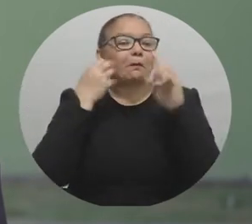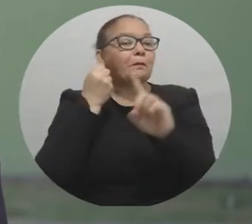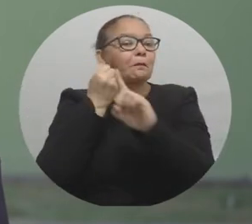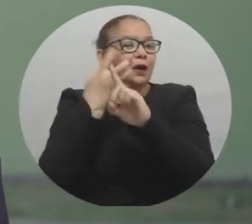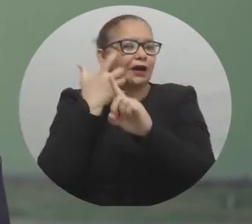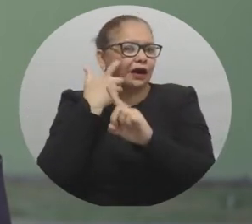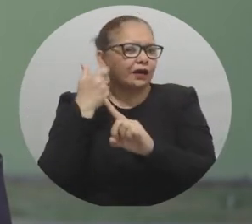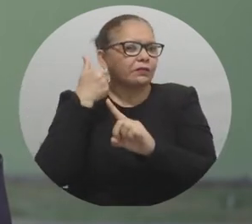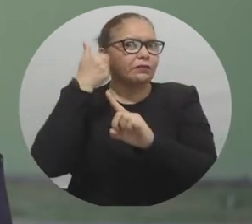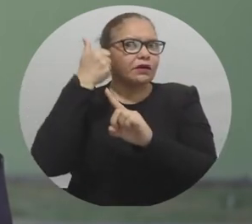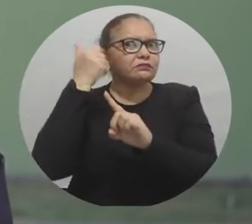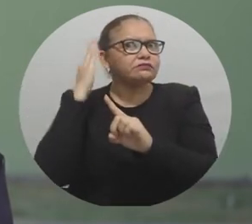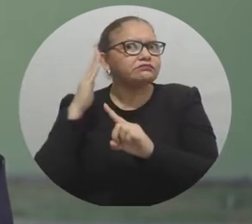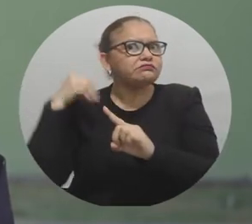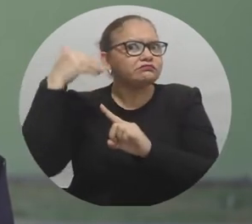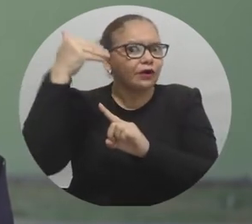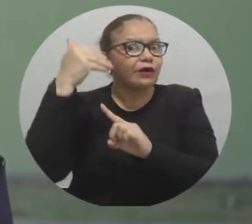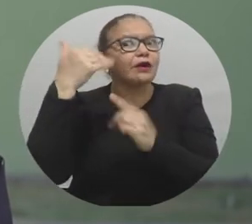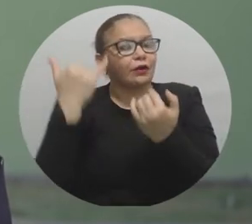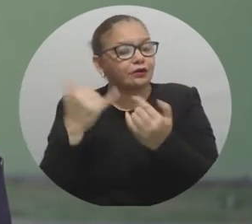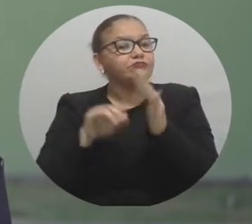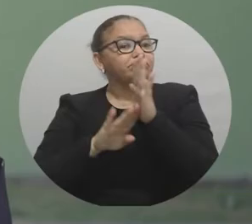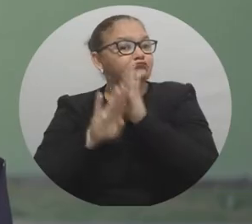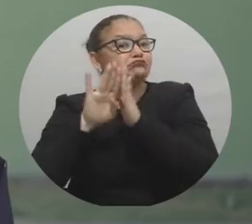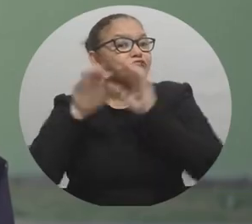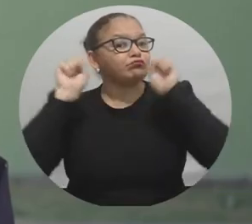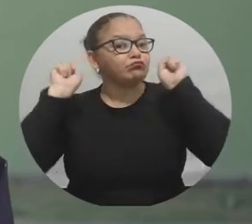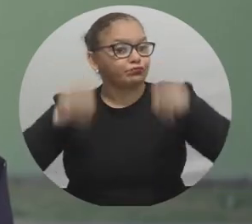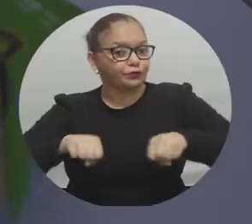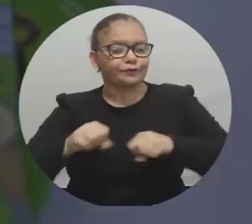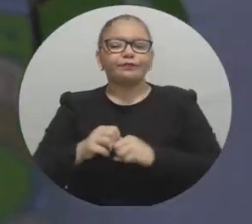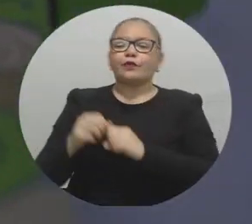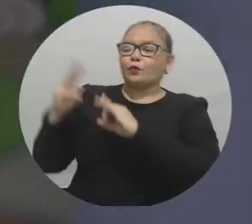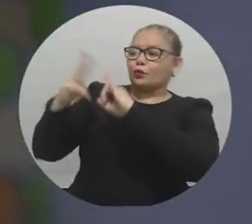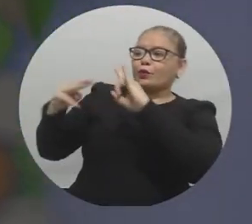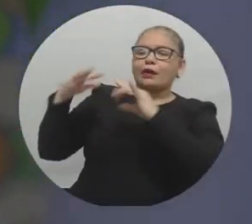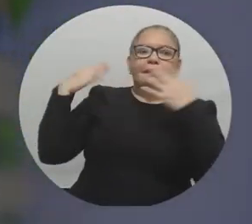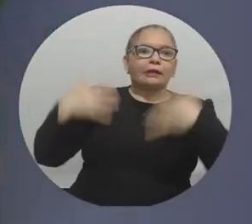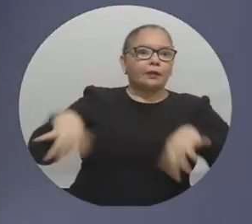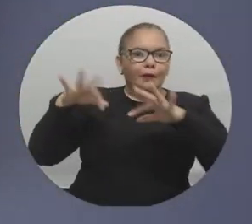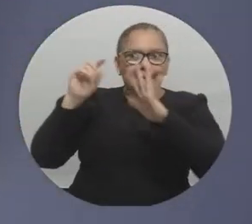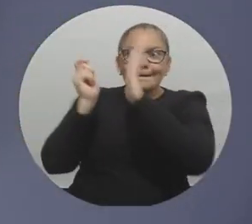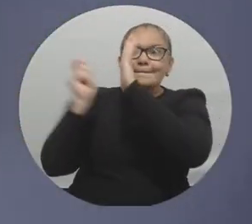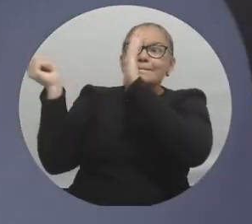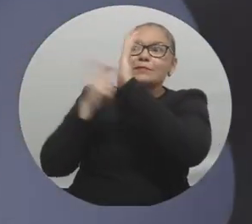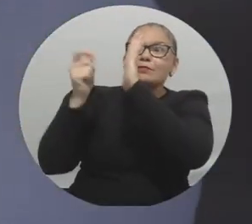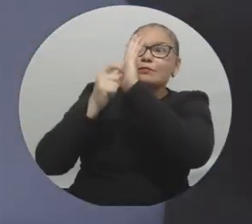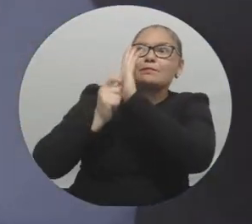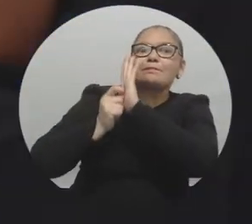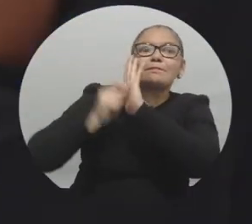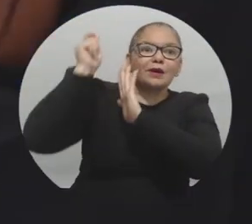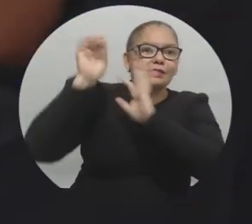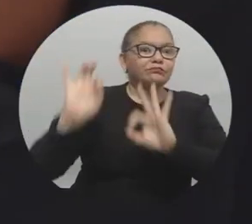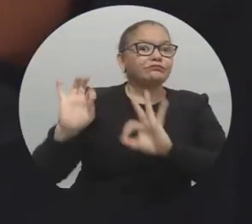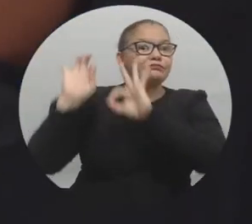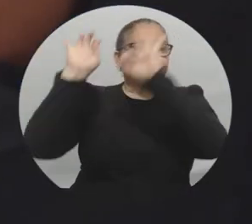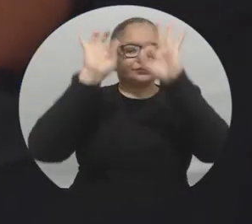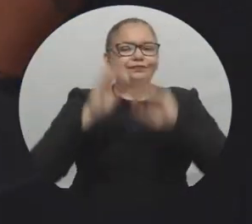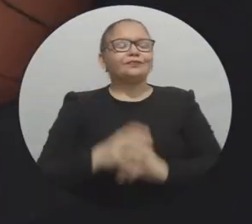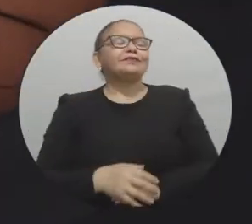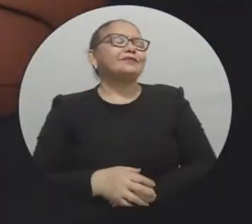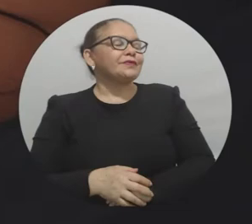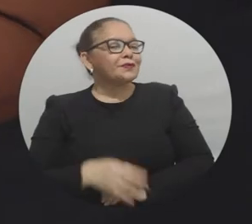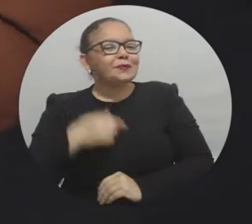académicos son esenciales para poder ser competitivos hoy en día. Es una universidad acreditada de alta calidad, lo cual nos da una